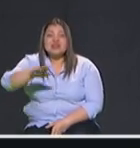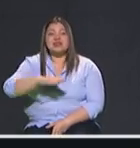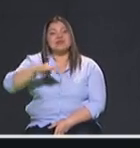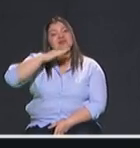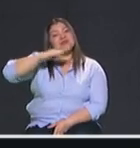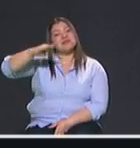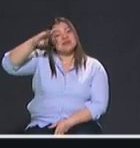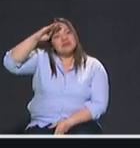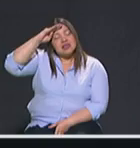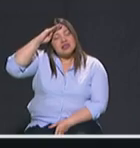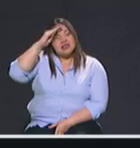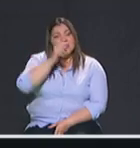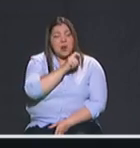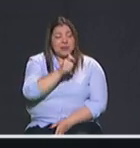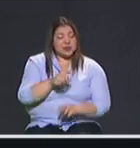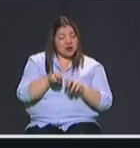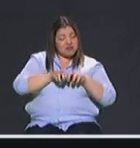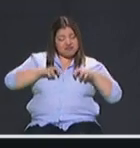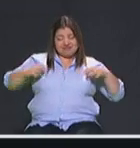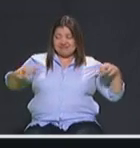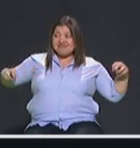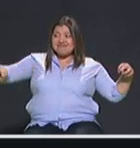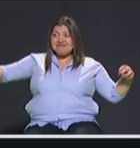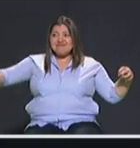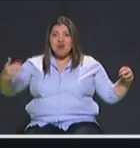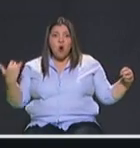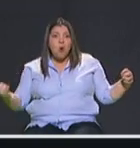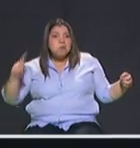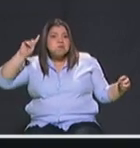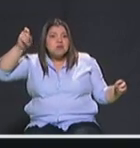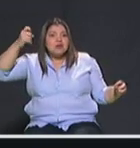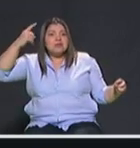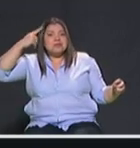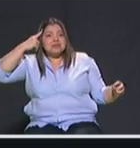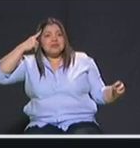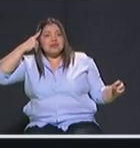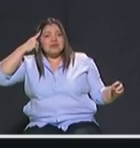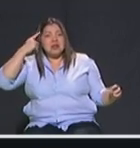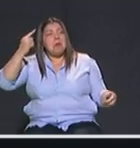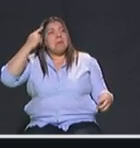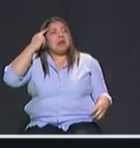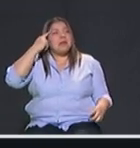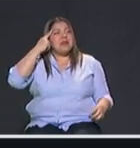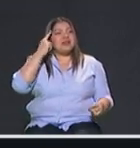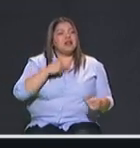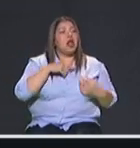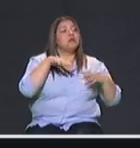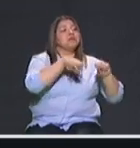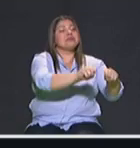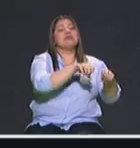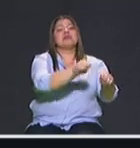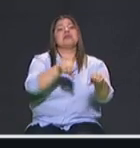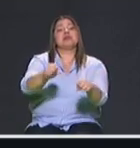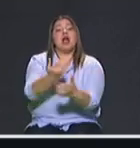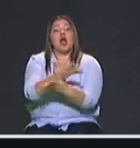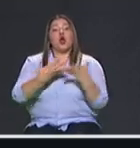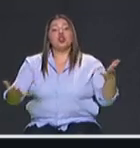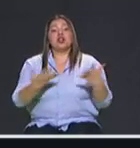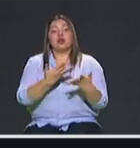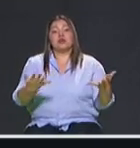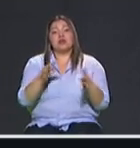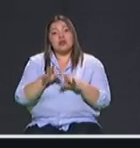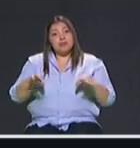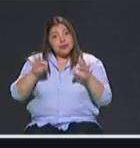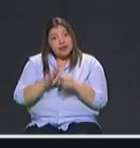muchos de nuestros candidatos y para nuestro actual gobernante parece que es más importante la propiedad que la vida ese no es el orden de valores pues que yo tengo dentro